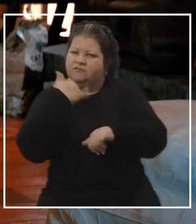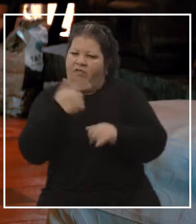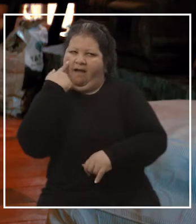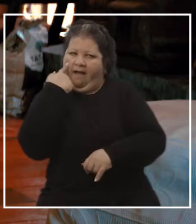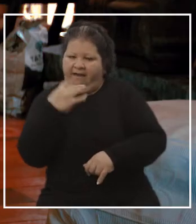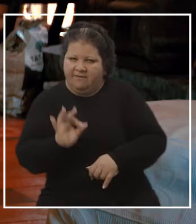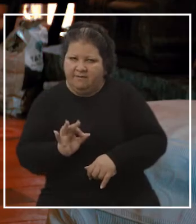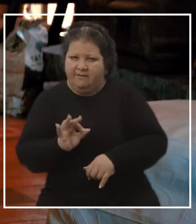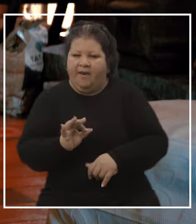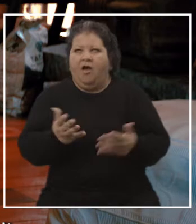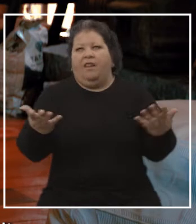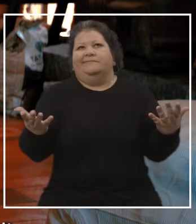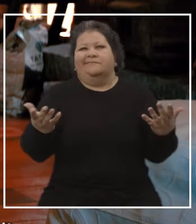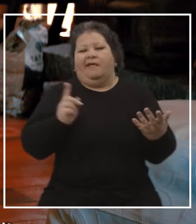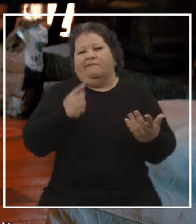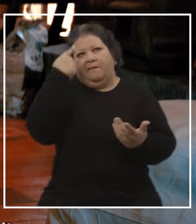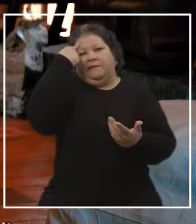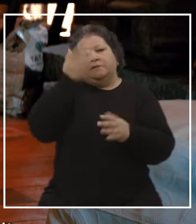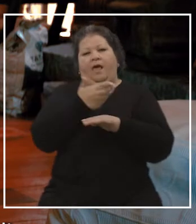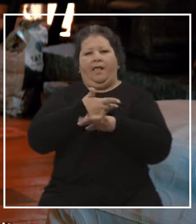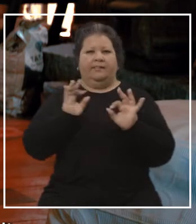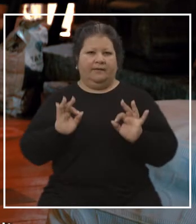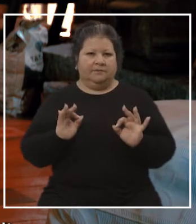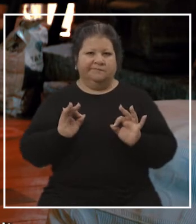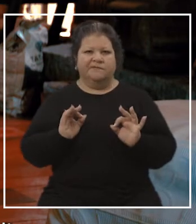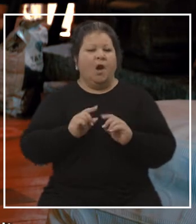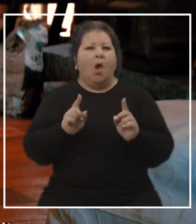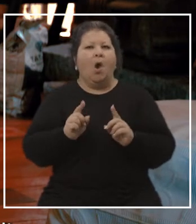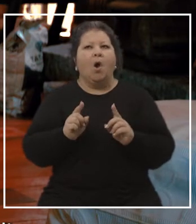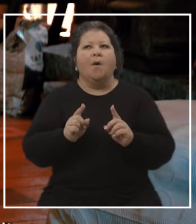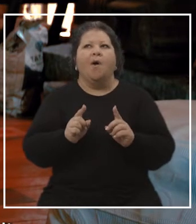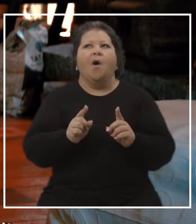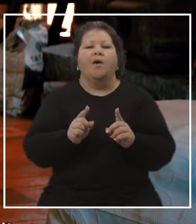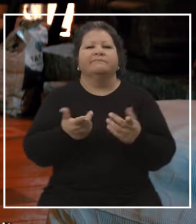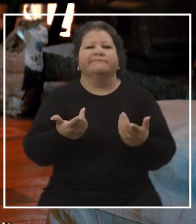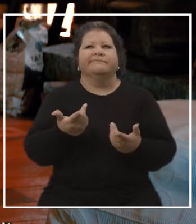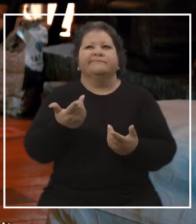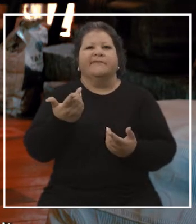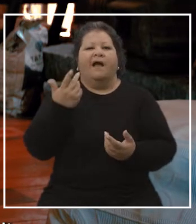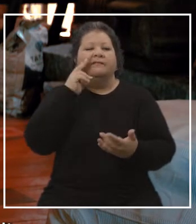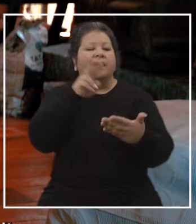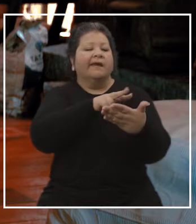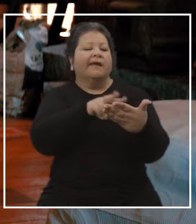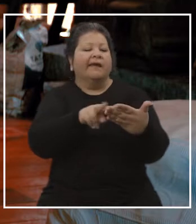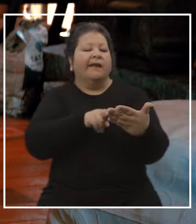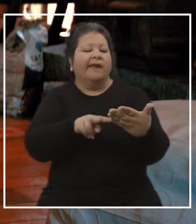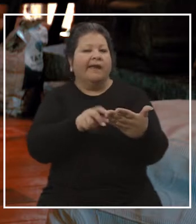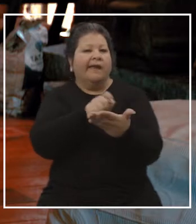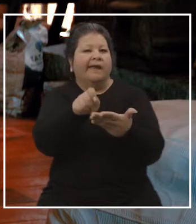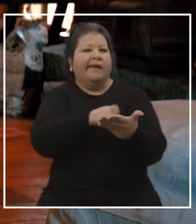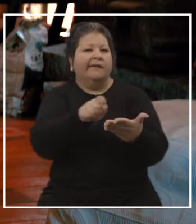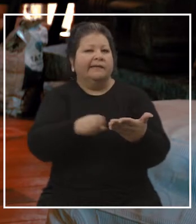no. Bueno, tenés que tener sentido común, ¿no? Es como lo de antes, que vos decías, creer en lo que está escrito. No,